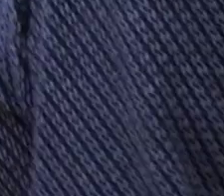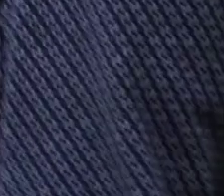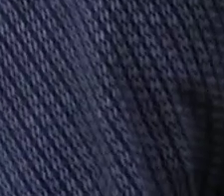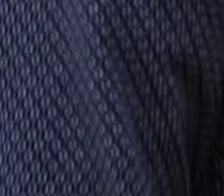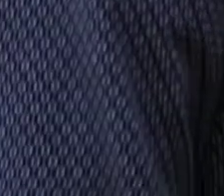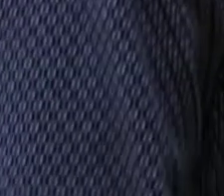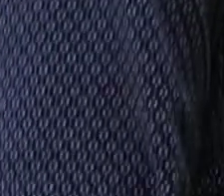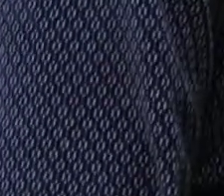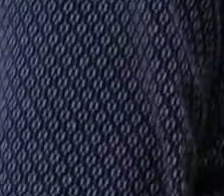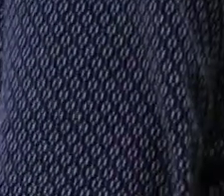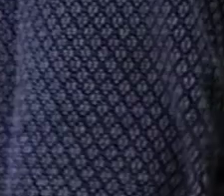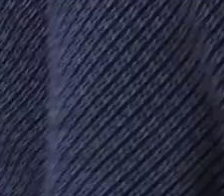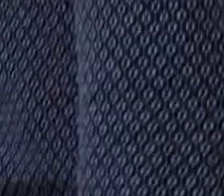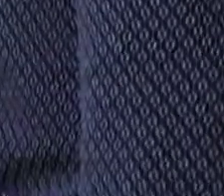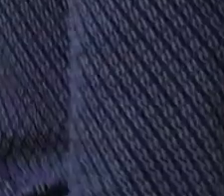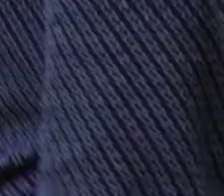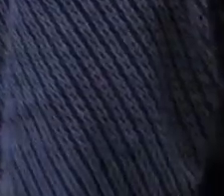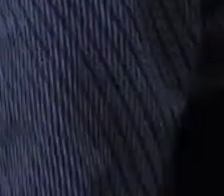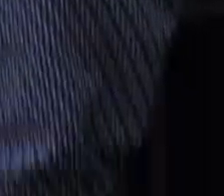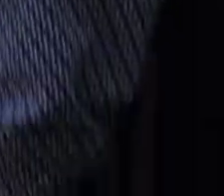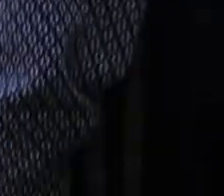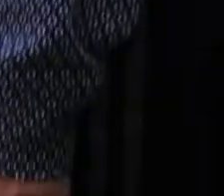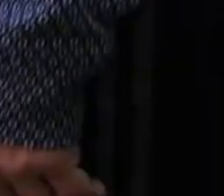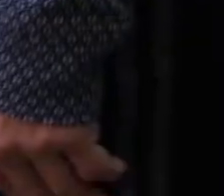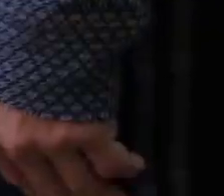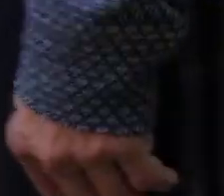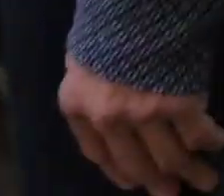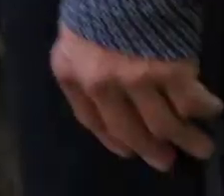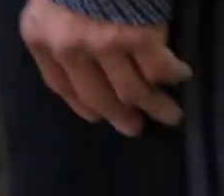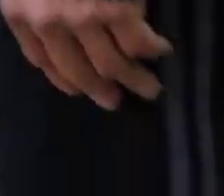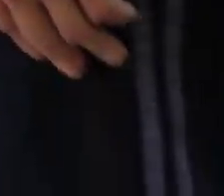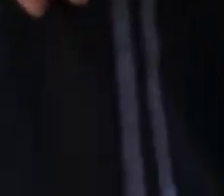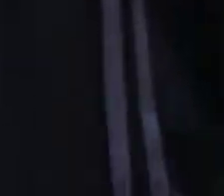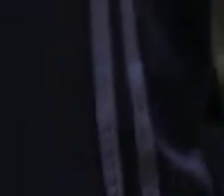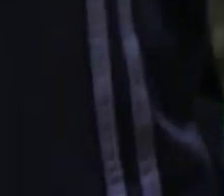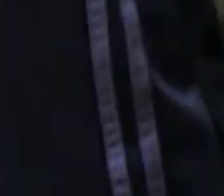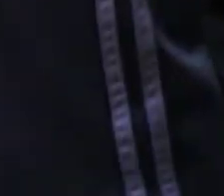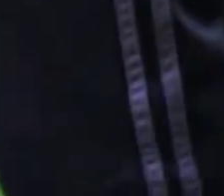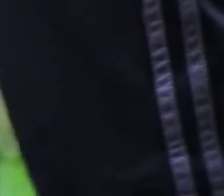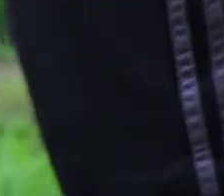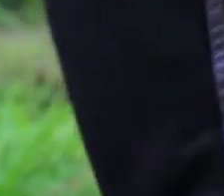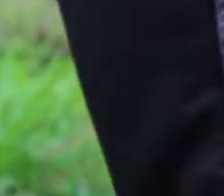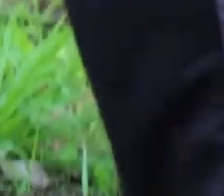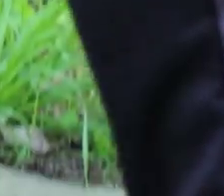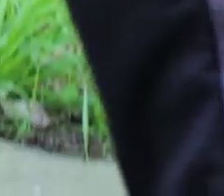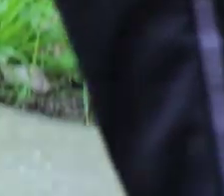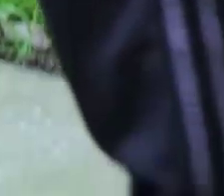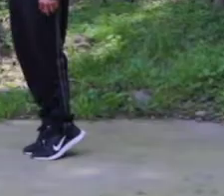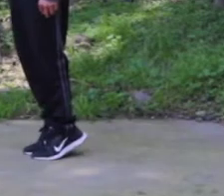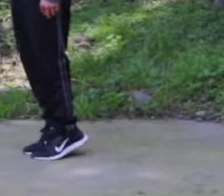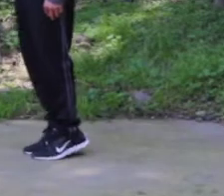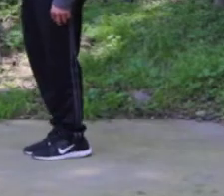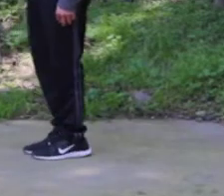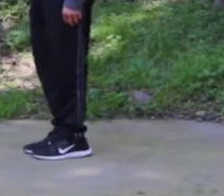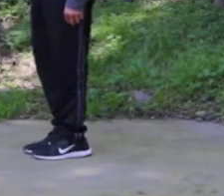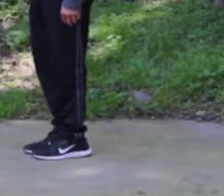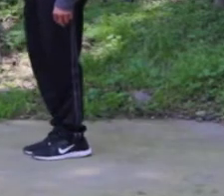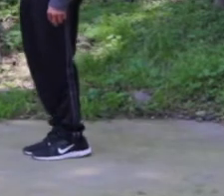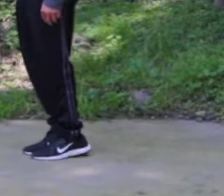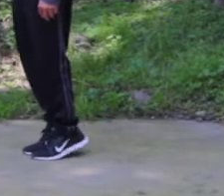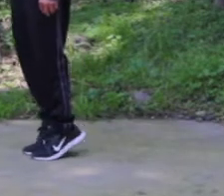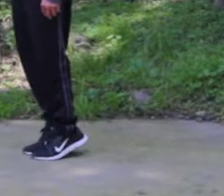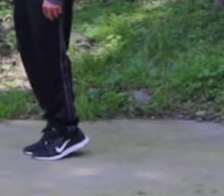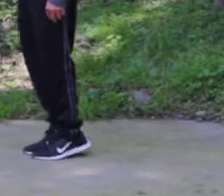Sin flexionar las rodillas. Nada más vamos a elevar exacto nuestros talones. Bien hecho. Exactamente. Ese es.